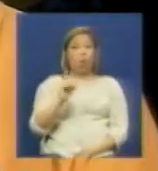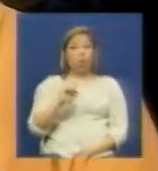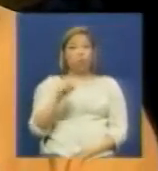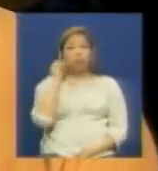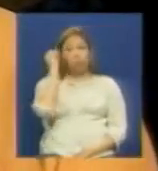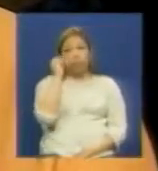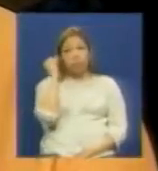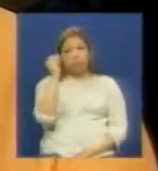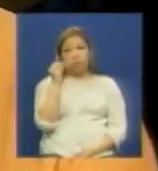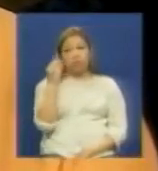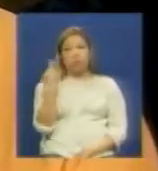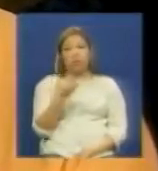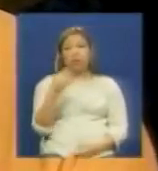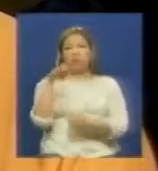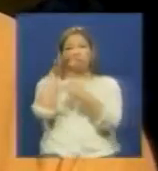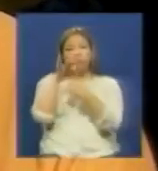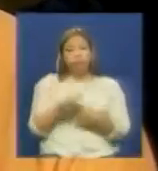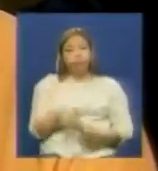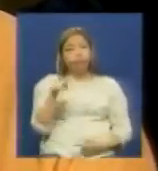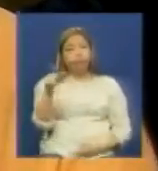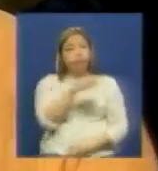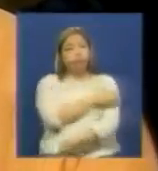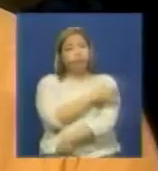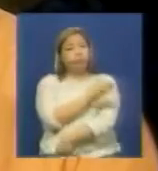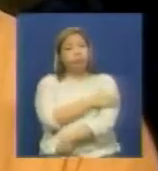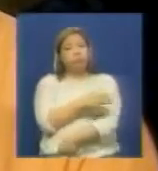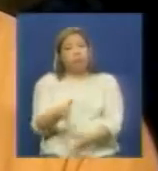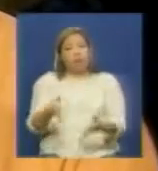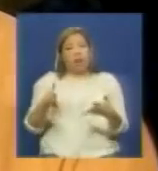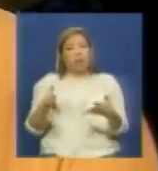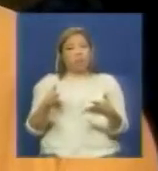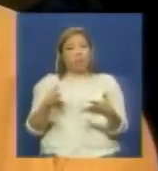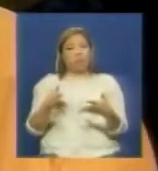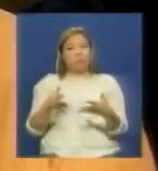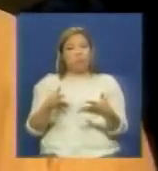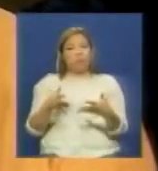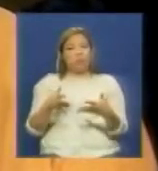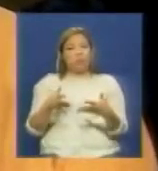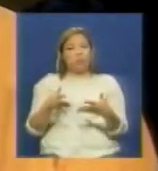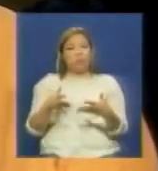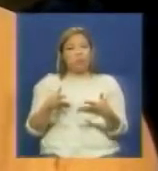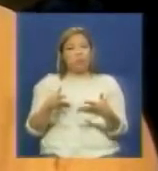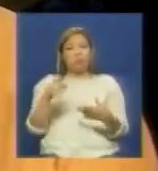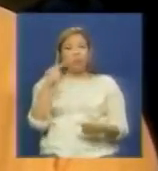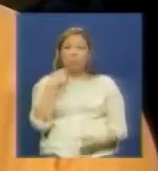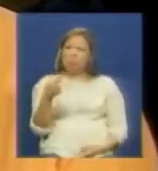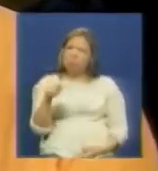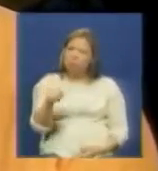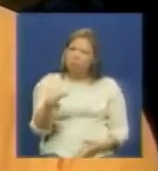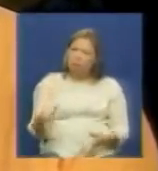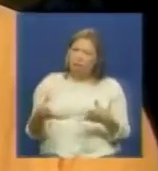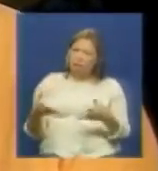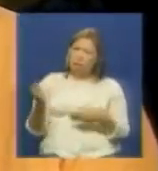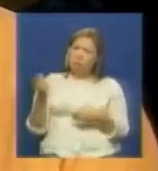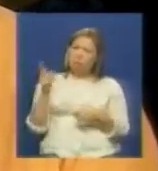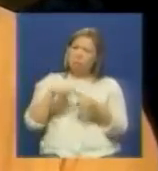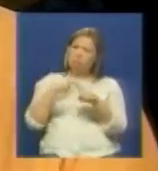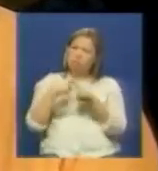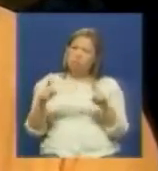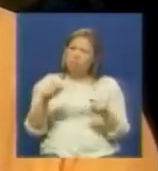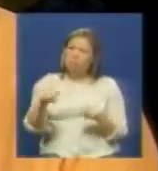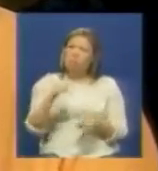creo que la gran derrota de ellos es el triunfo y digo la gran derrota de ellos es el triunfo porque